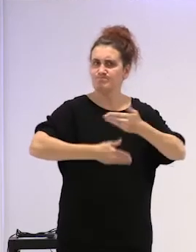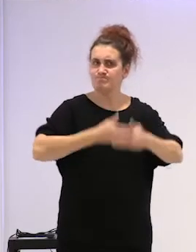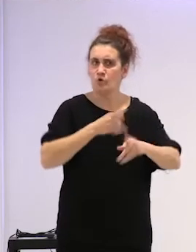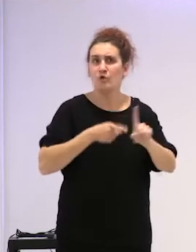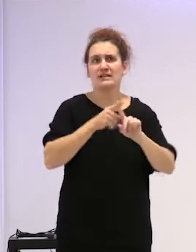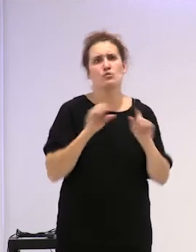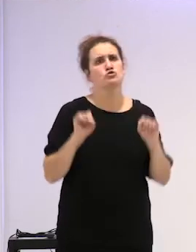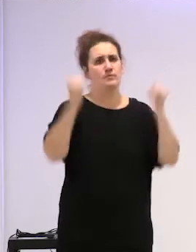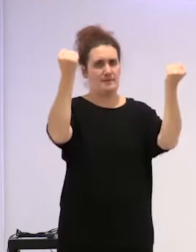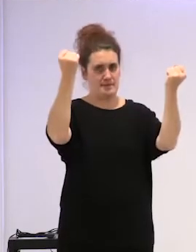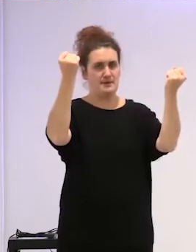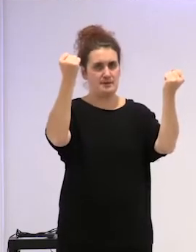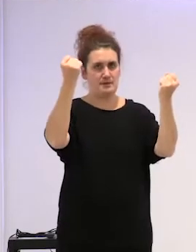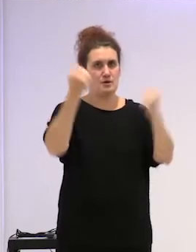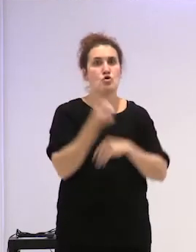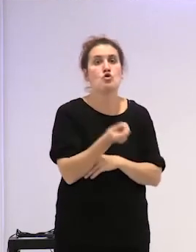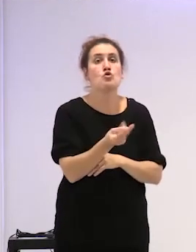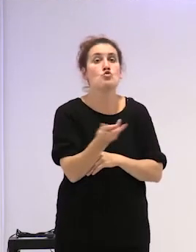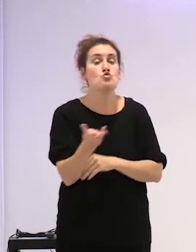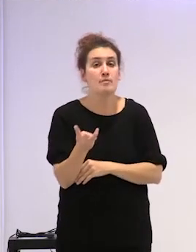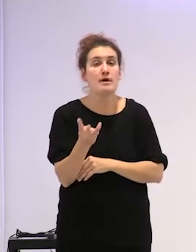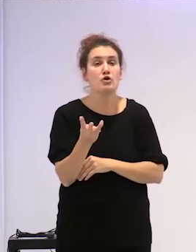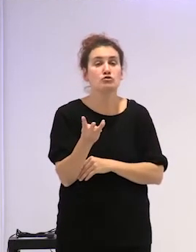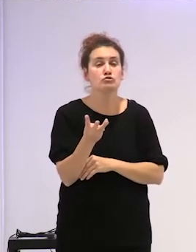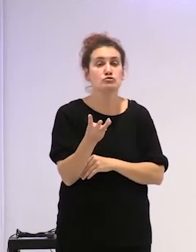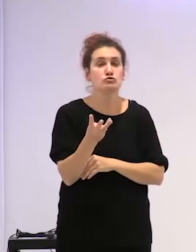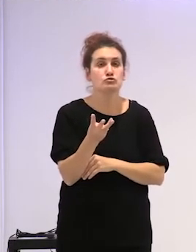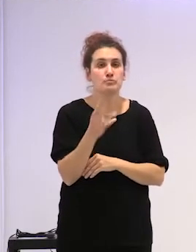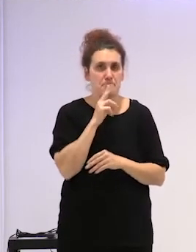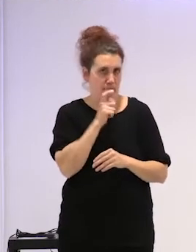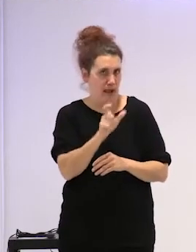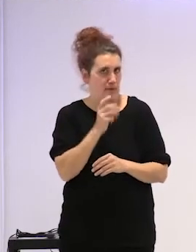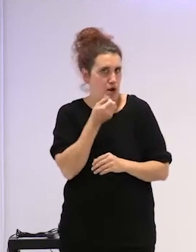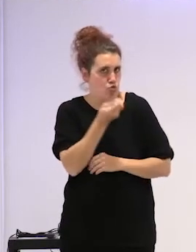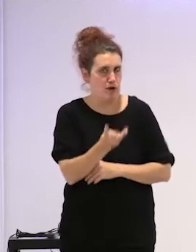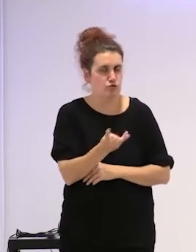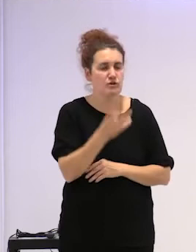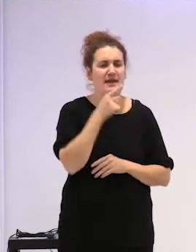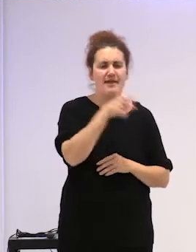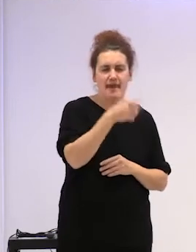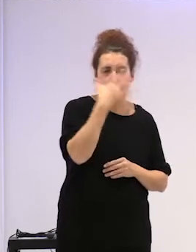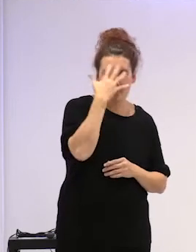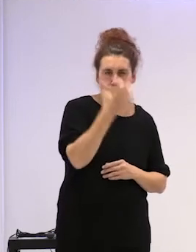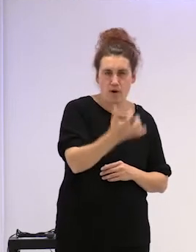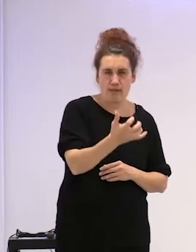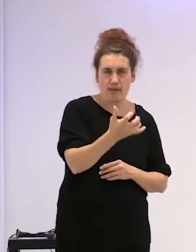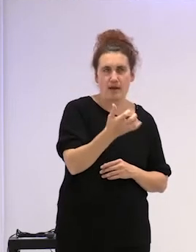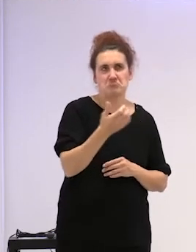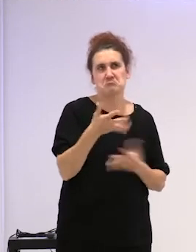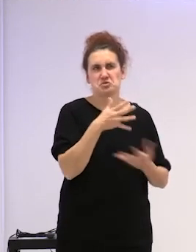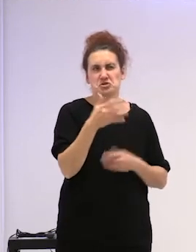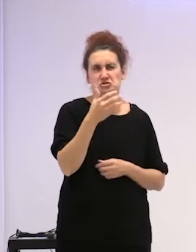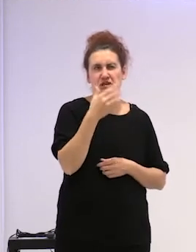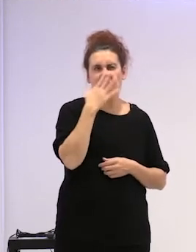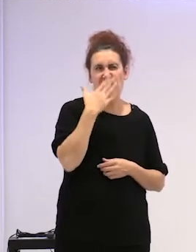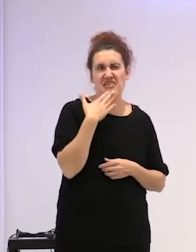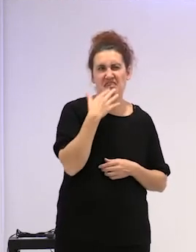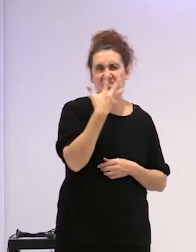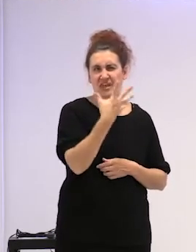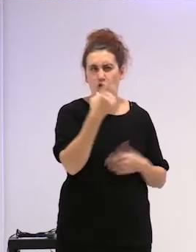sobrevivir. Números fue desde que ella recuerda, quizá desde los cinco o seis años,